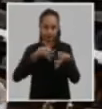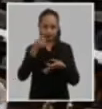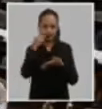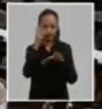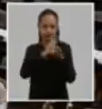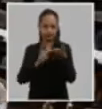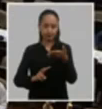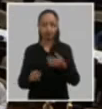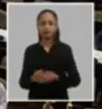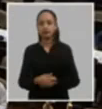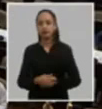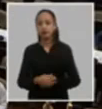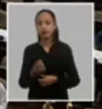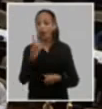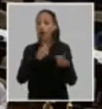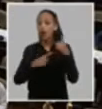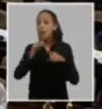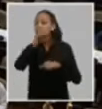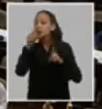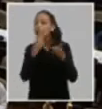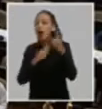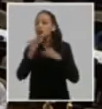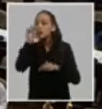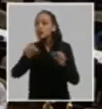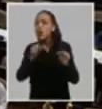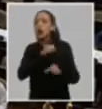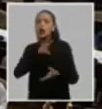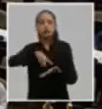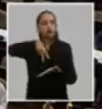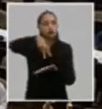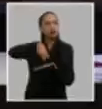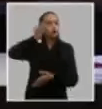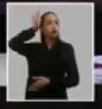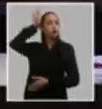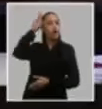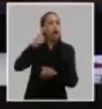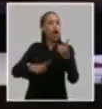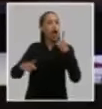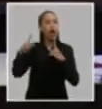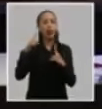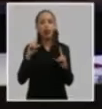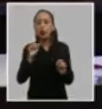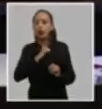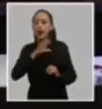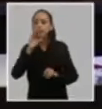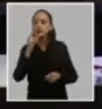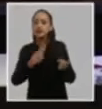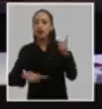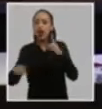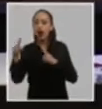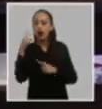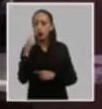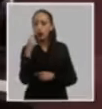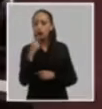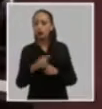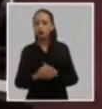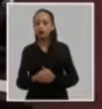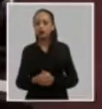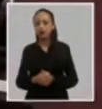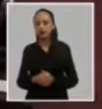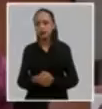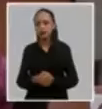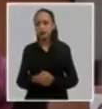algún compañero o compañera quiere opinar sobre lo que acaba de leer el compañero Alejandro